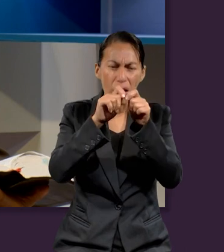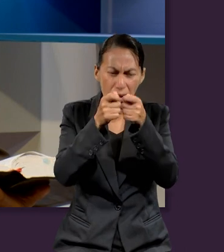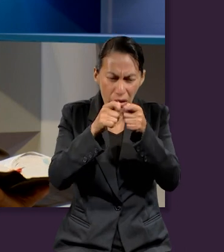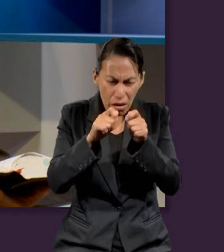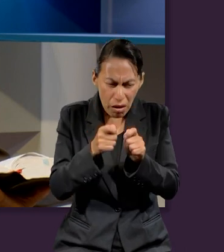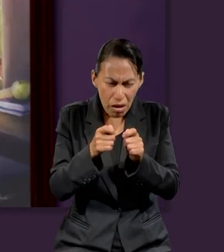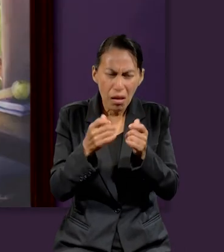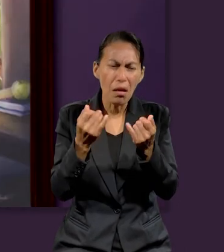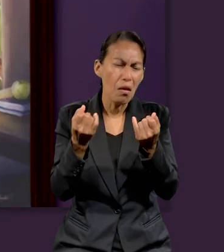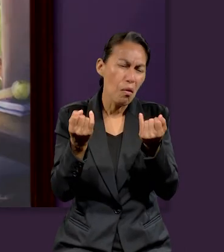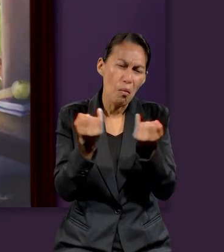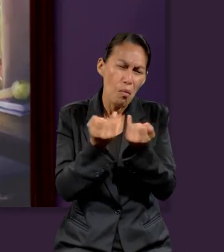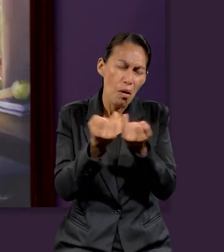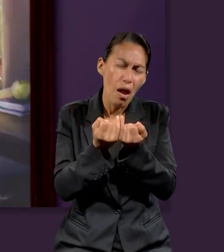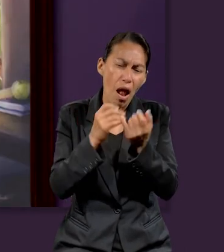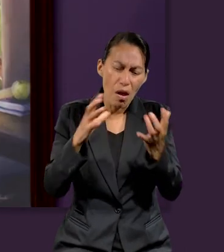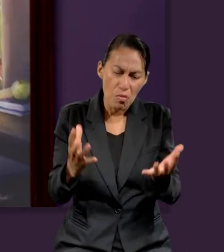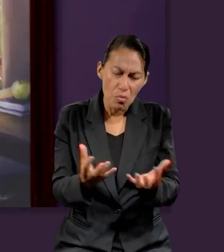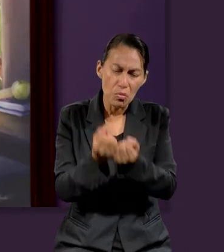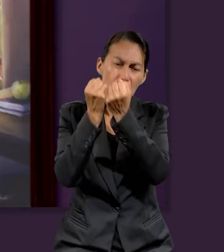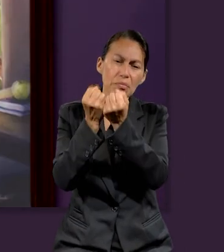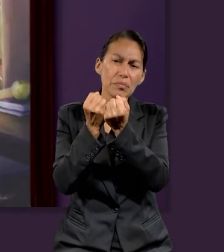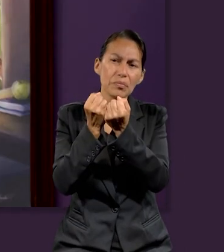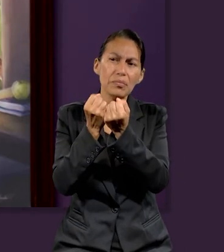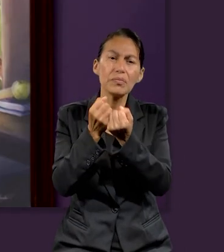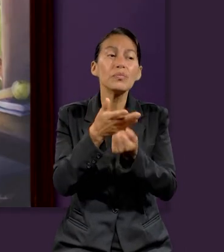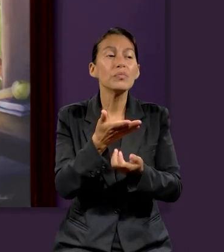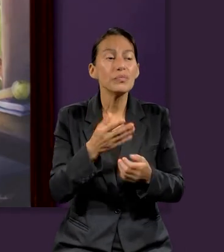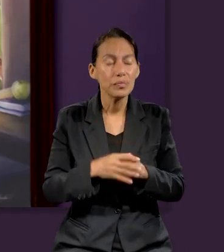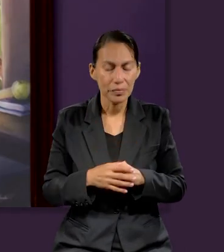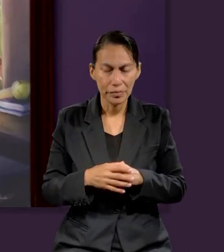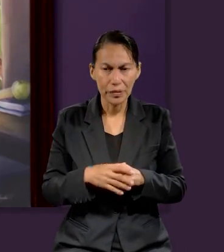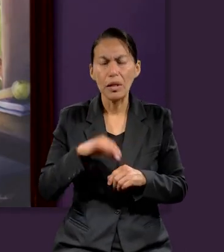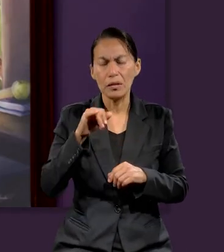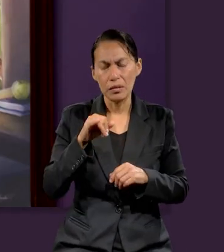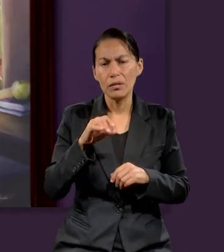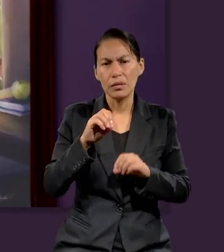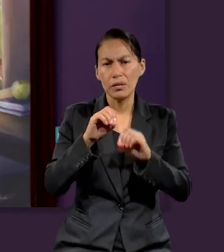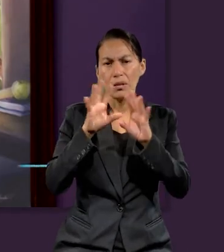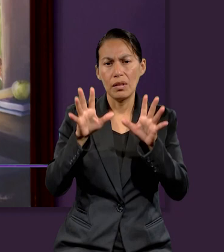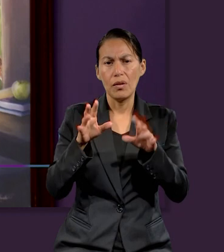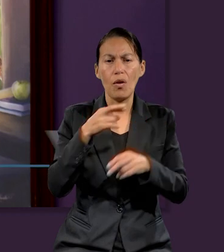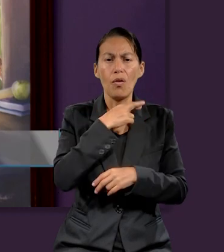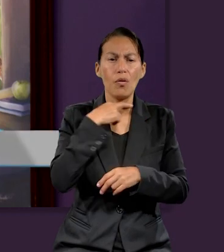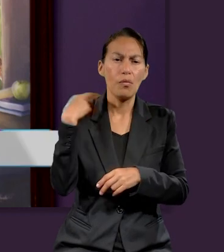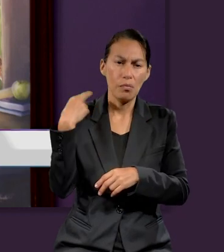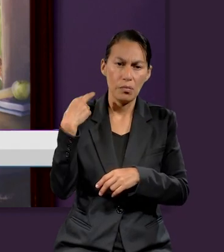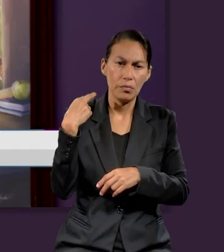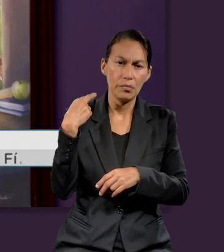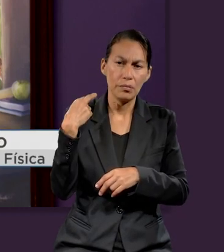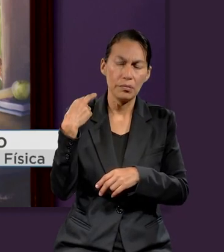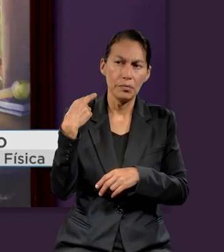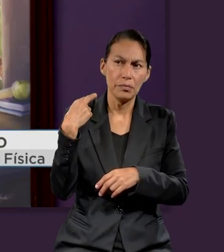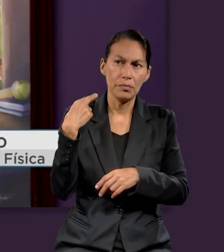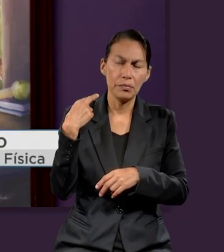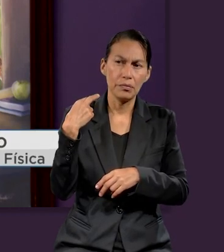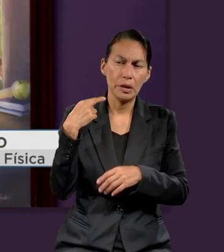Redentor, Octavio. Sí, en el Nuevo Testamento, en la Espístola a los Romanos,